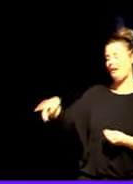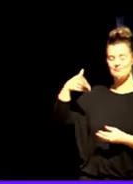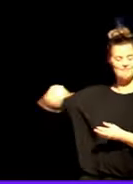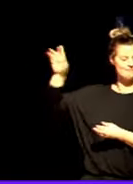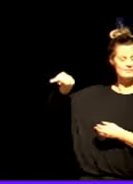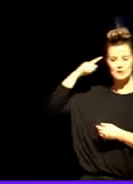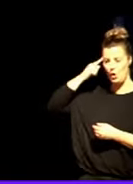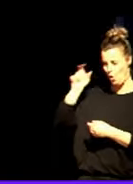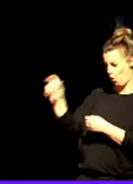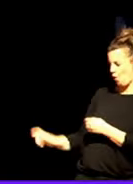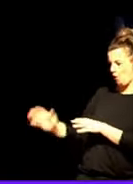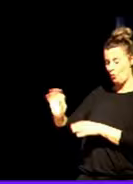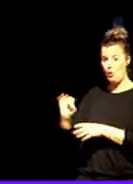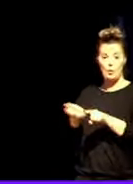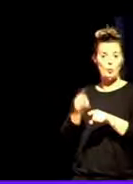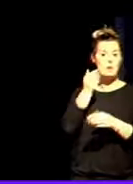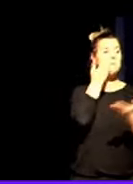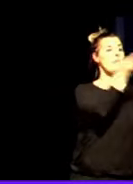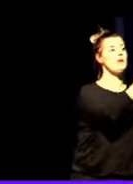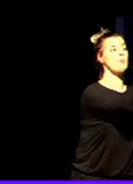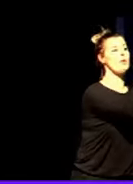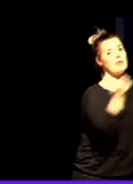a ser ponerles una ambulancia y mandarles al hospital.